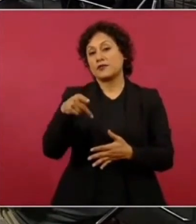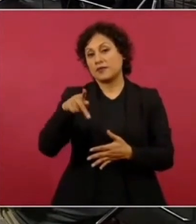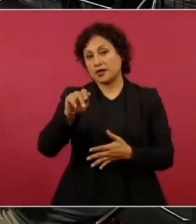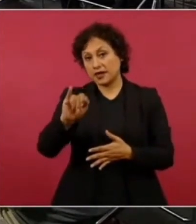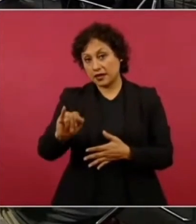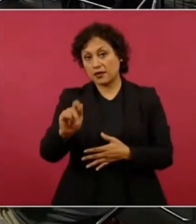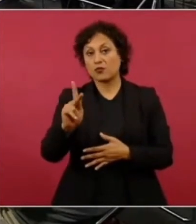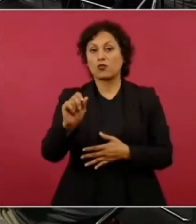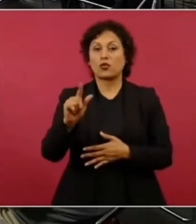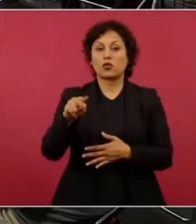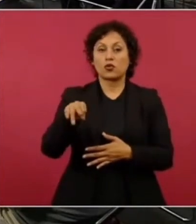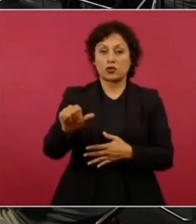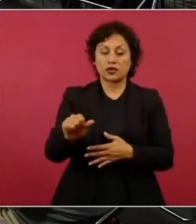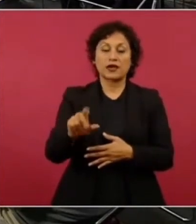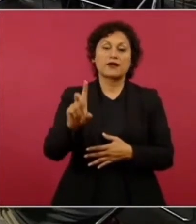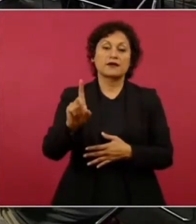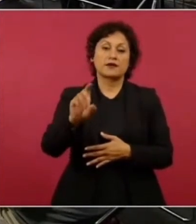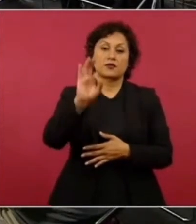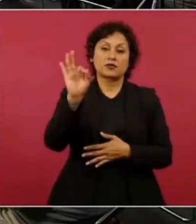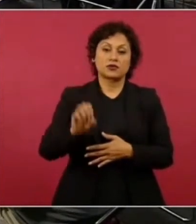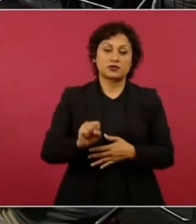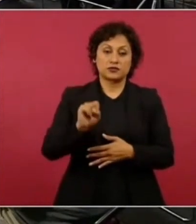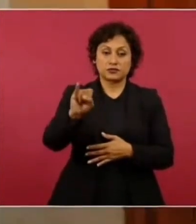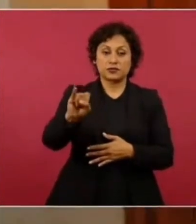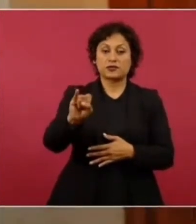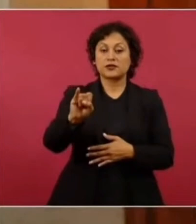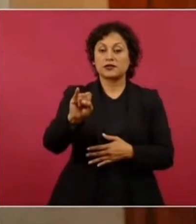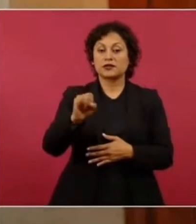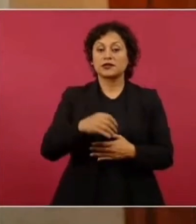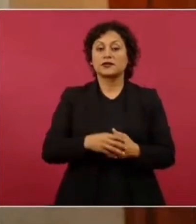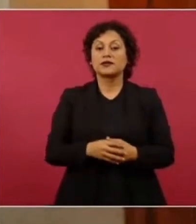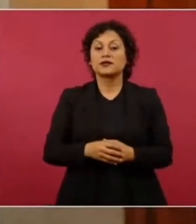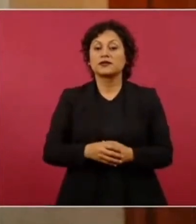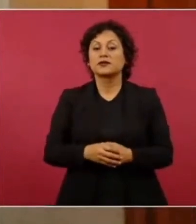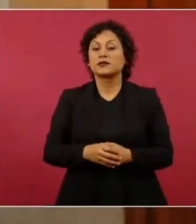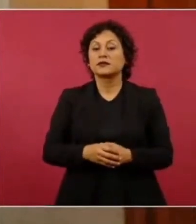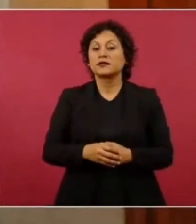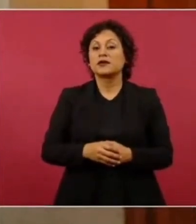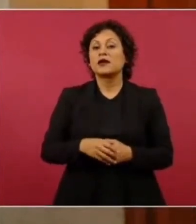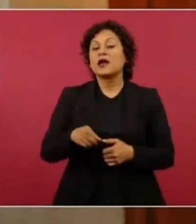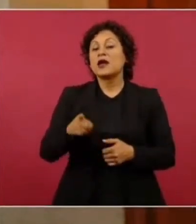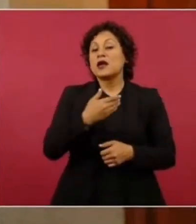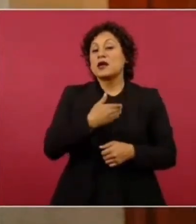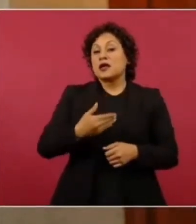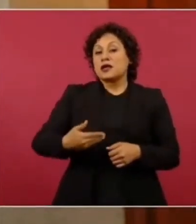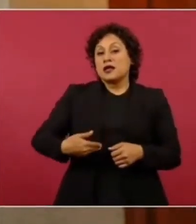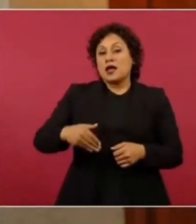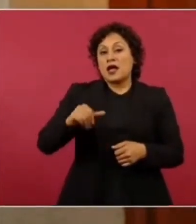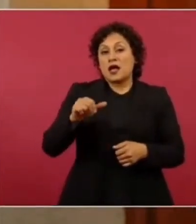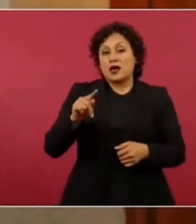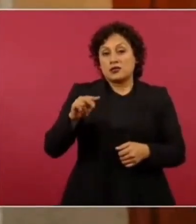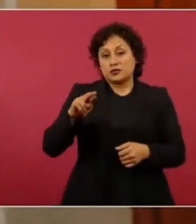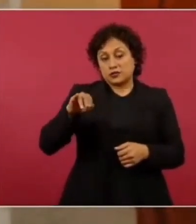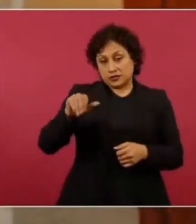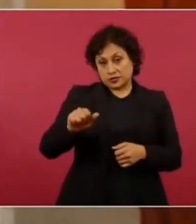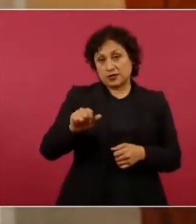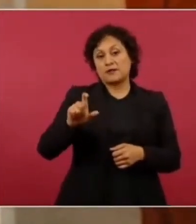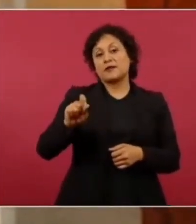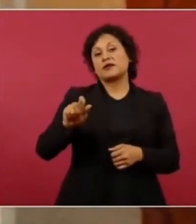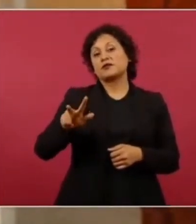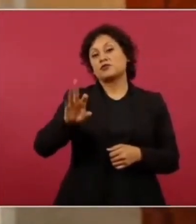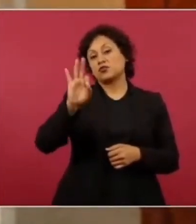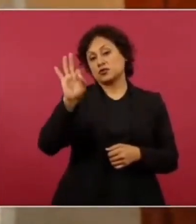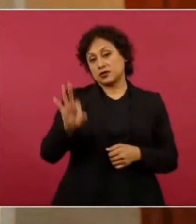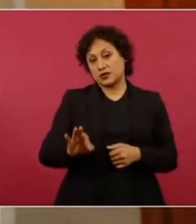Polonia 30% de aprobación Karl Nehammer de Auster tiene el 28% de aprobación y